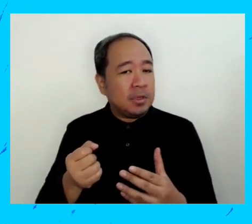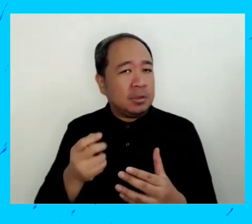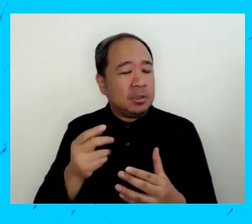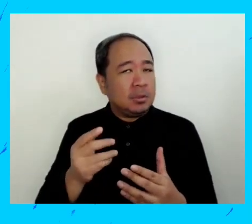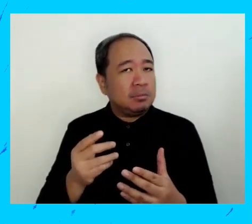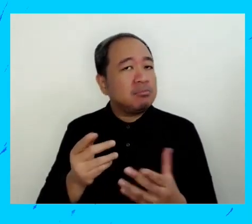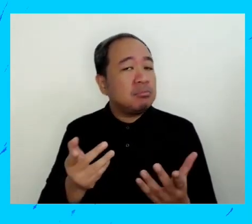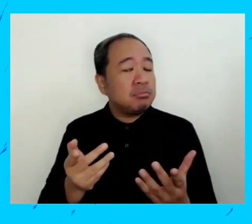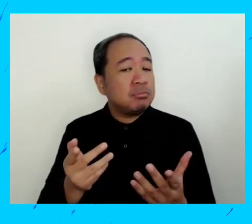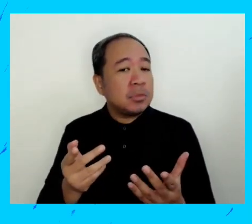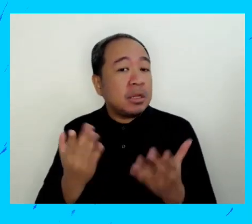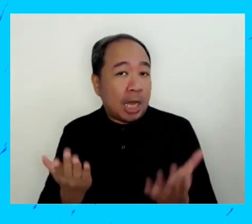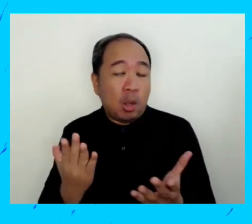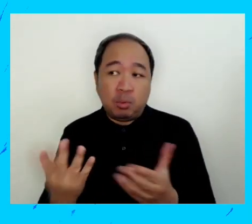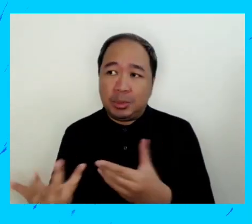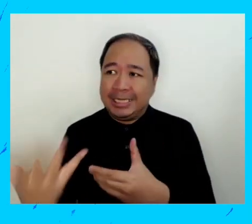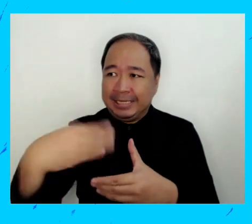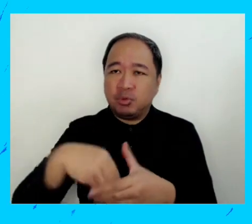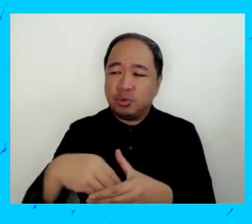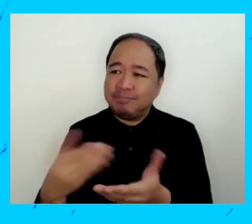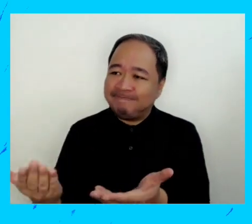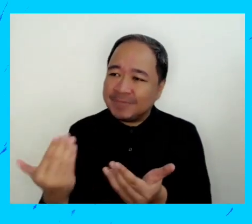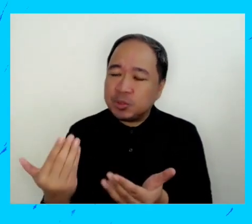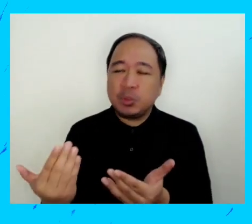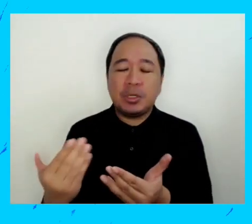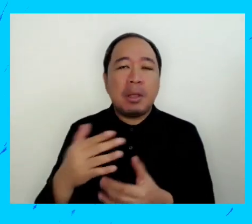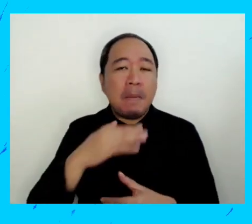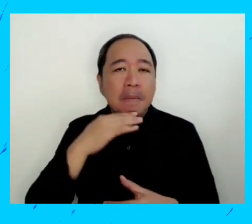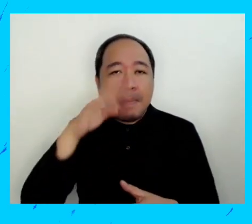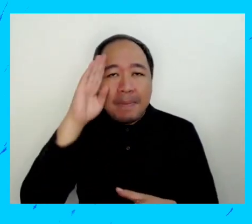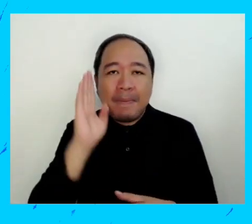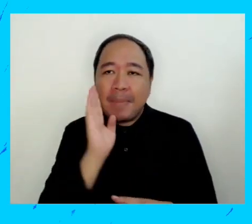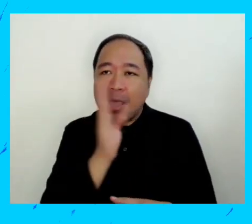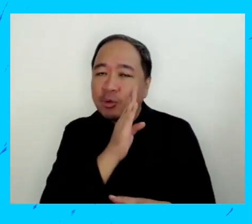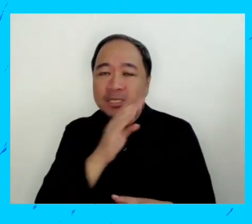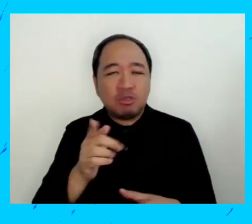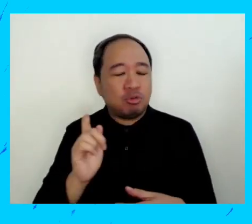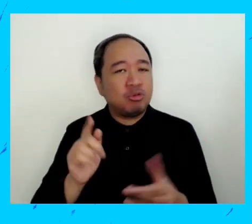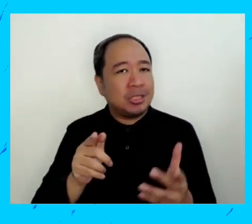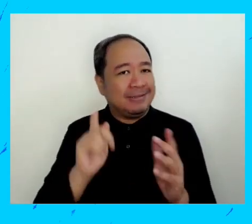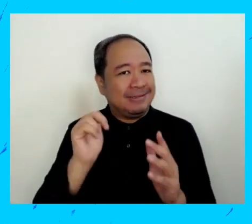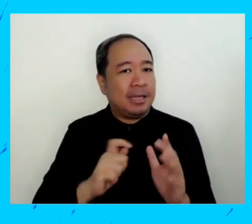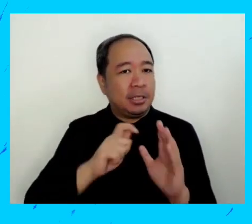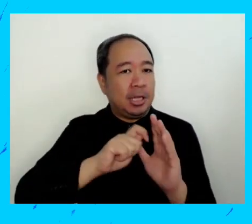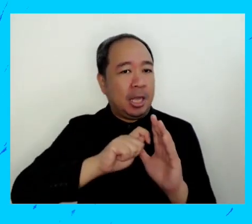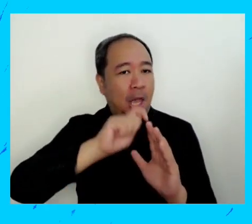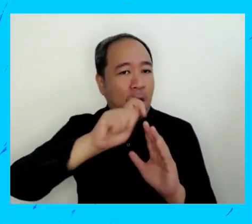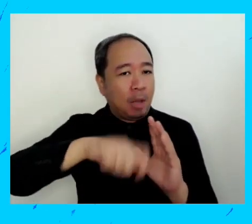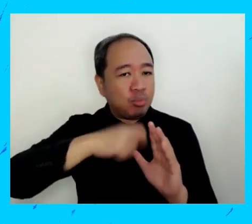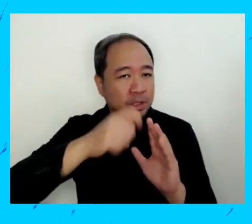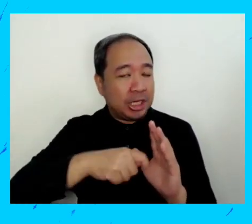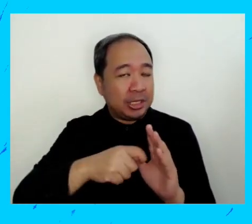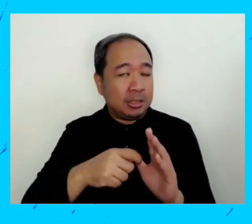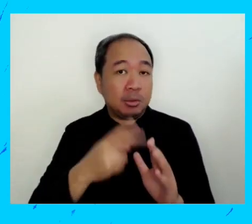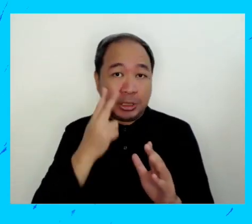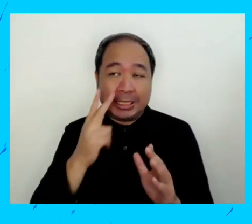Algo que nosotros siempre tenemos en cuenta es incluir a los padres desde el principio del proyecto.